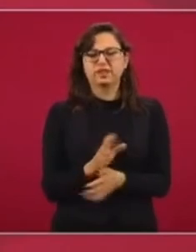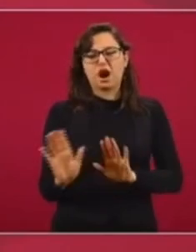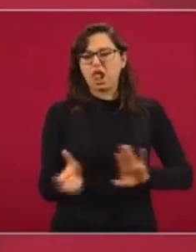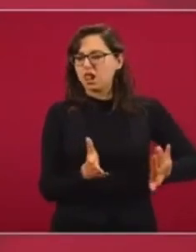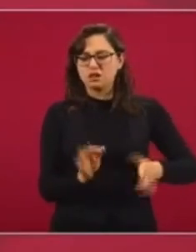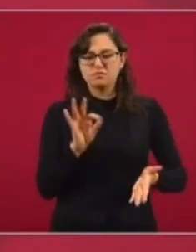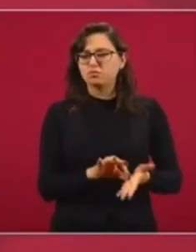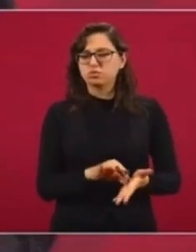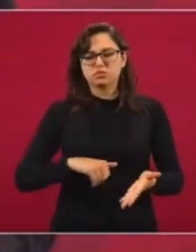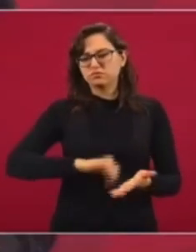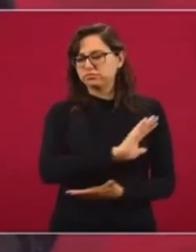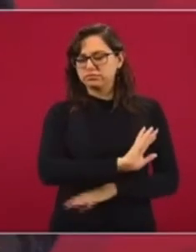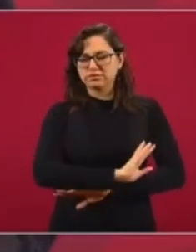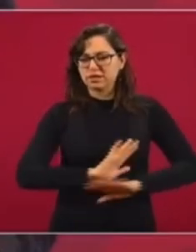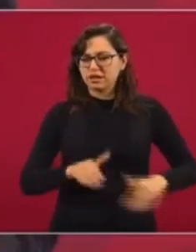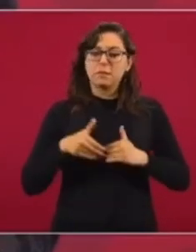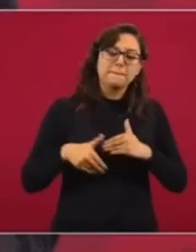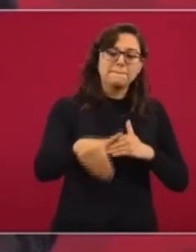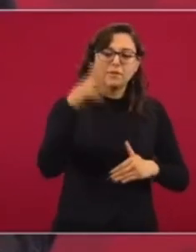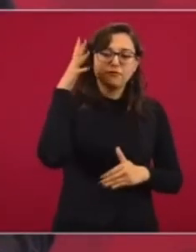final, y de pensar más hacia adelante.